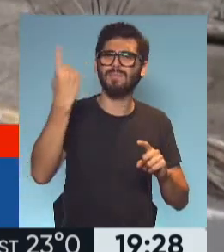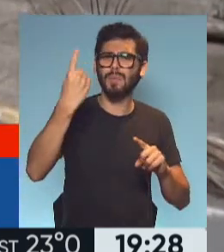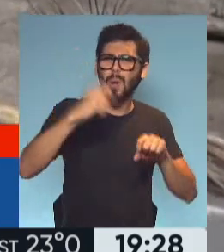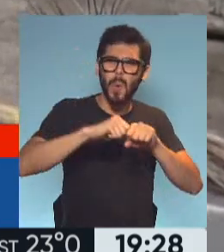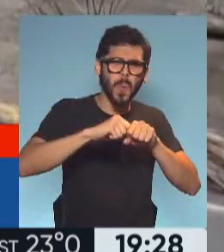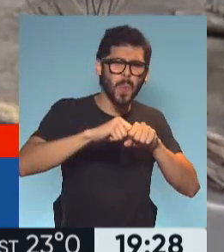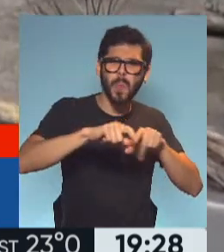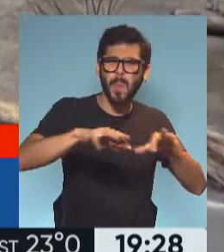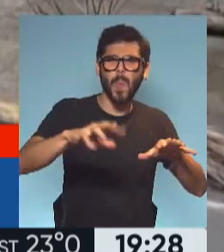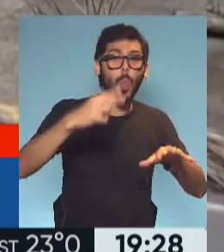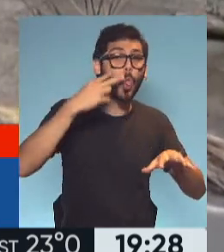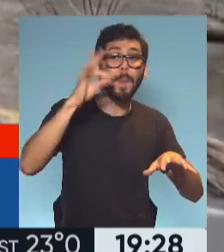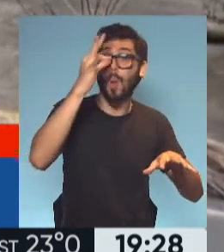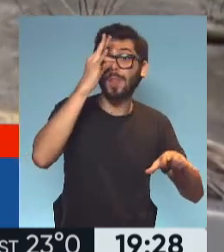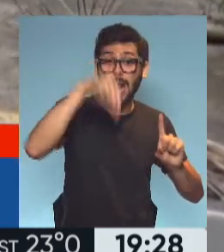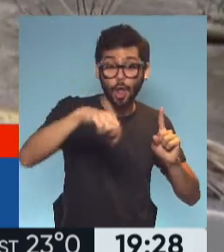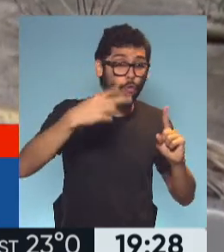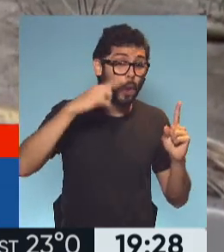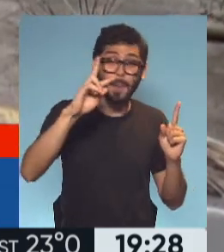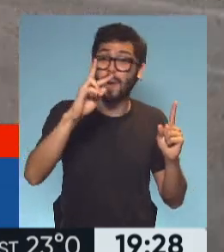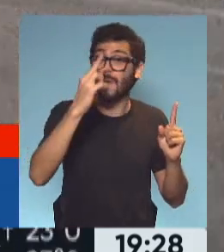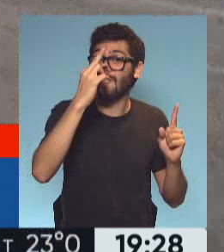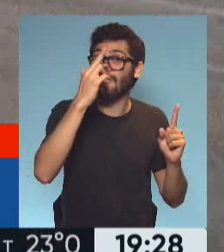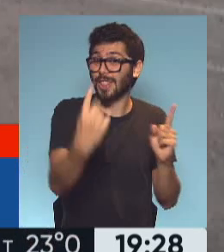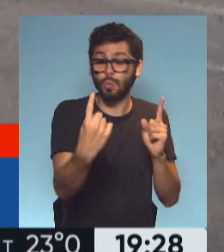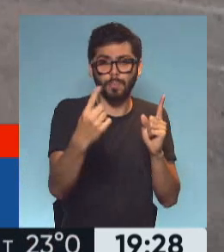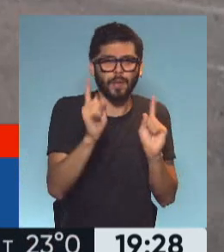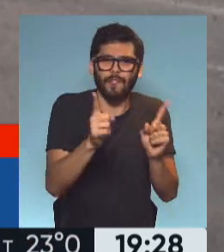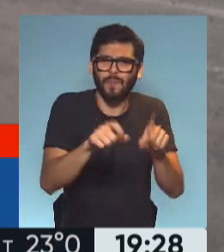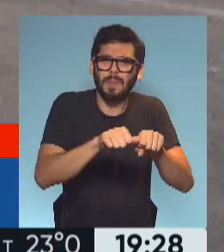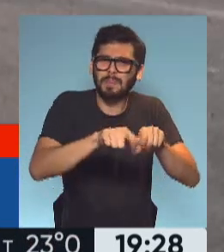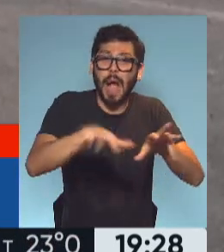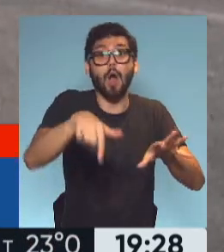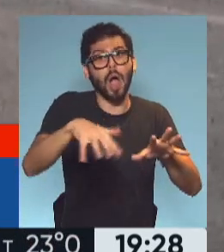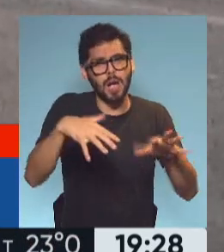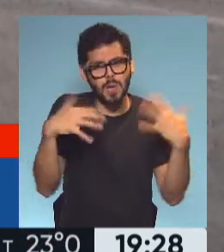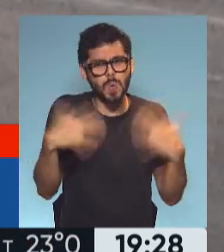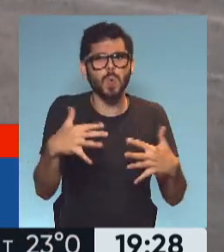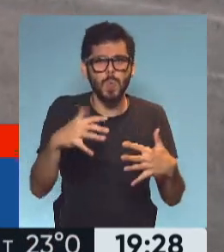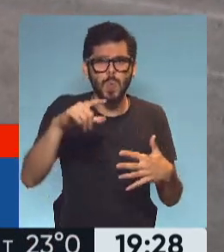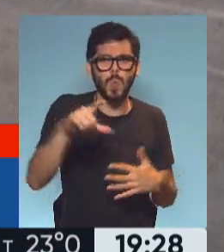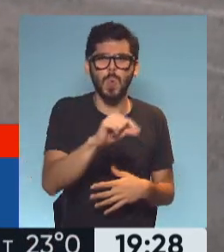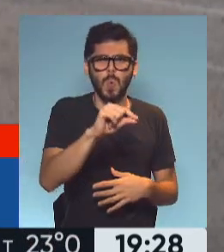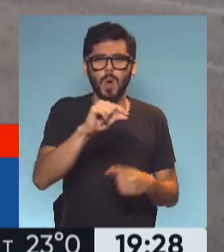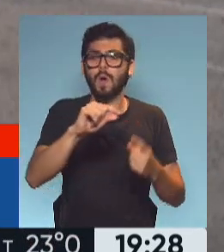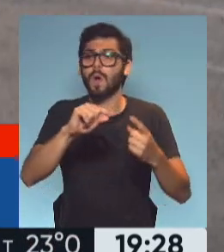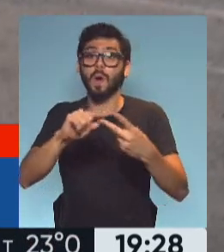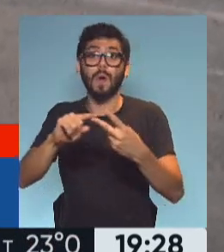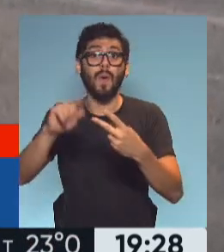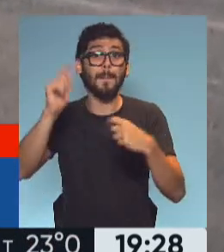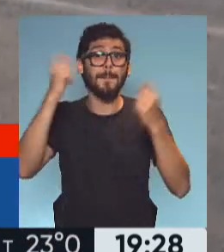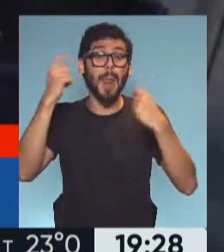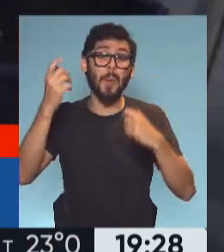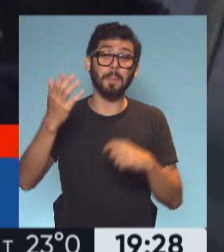en el 2020. Este 2021 es una continuidad de aquello, quizás impactando con más fuerza. Paraguay no lo había